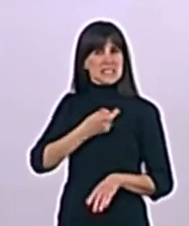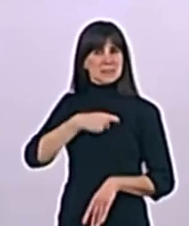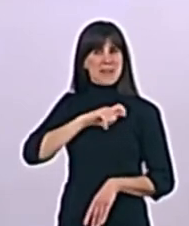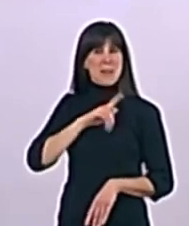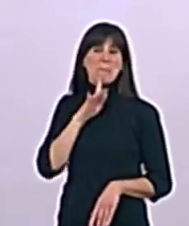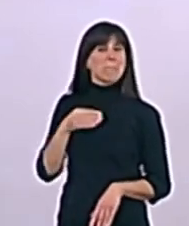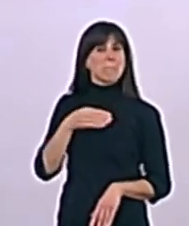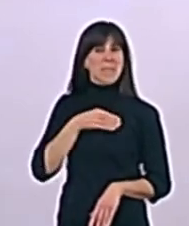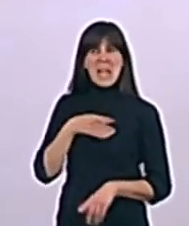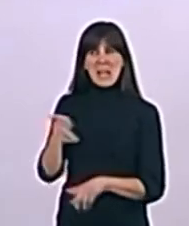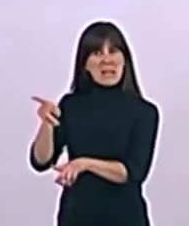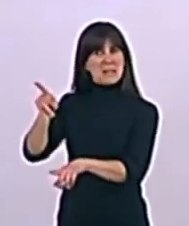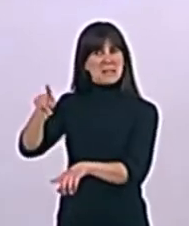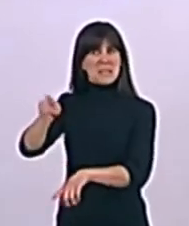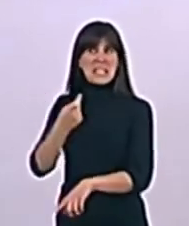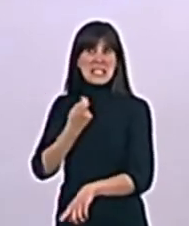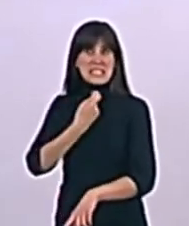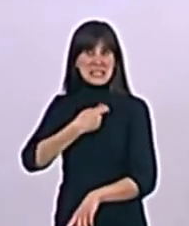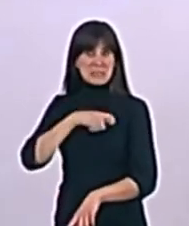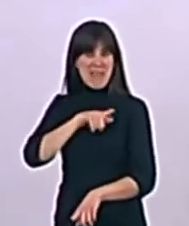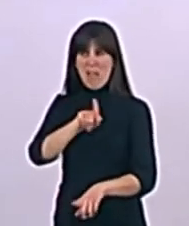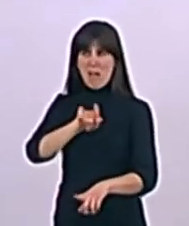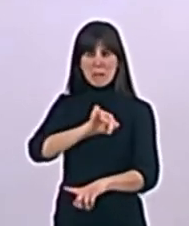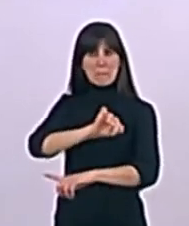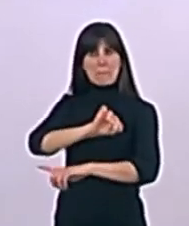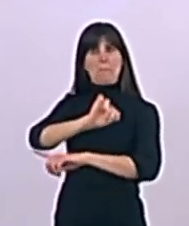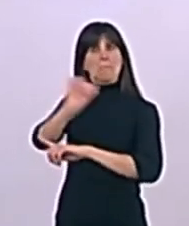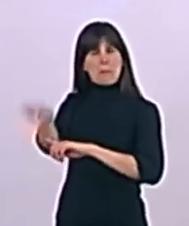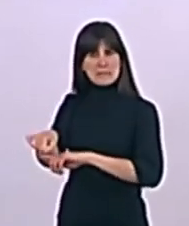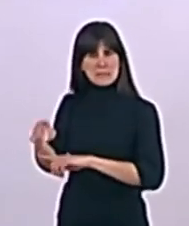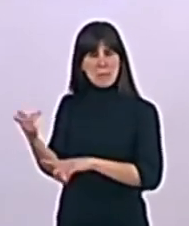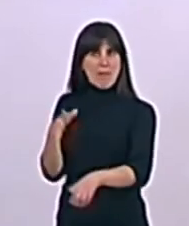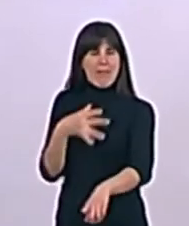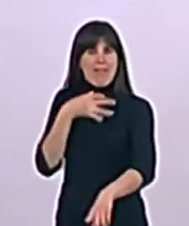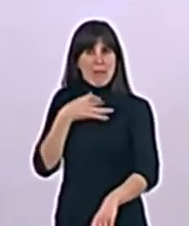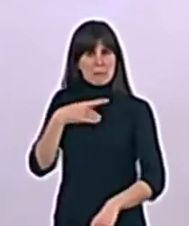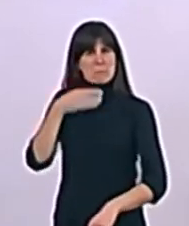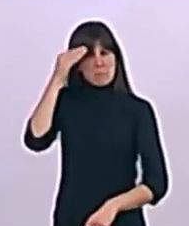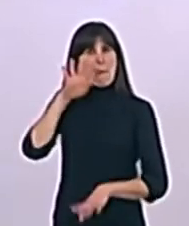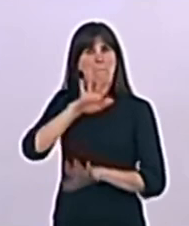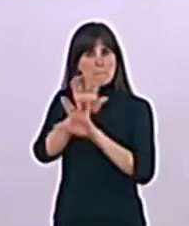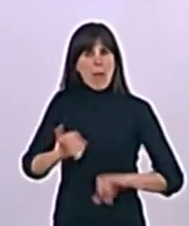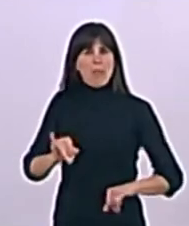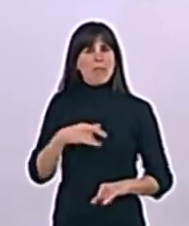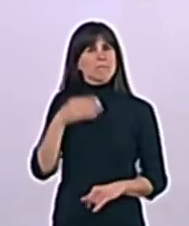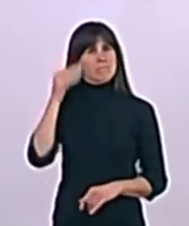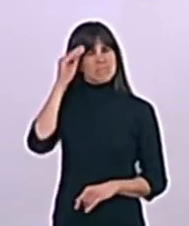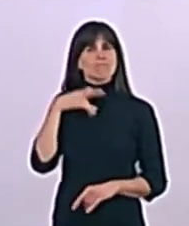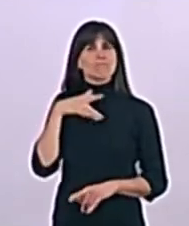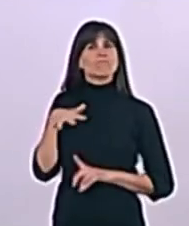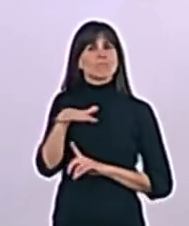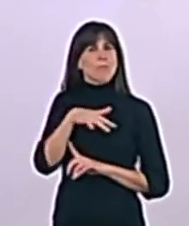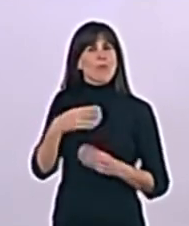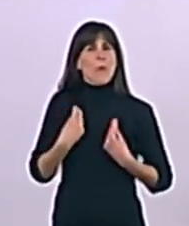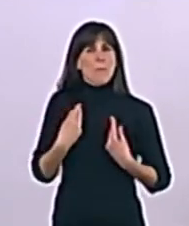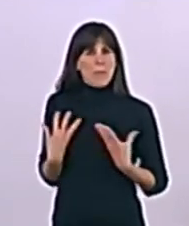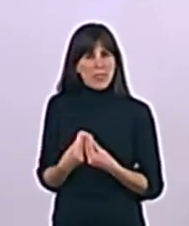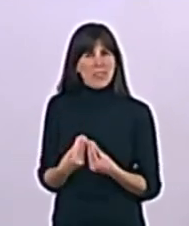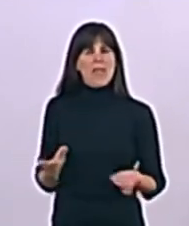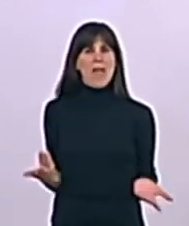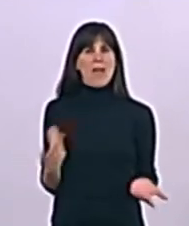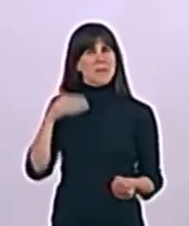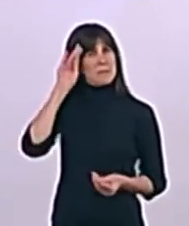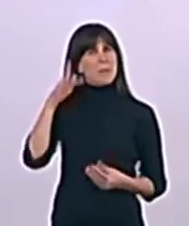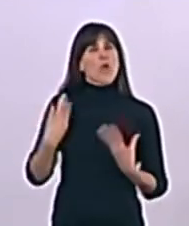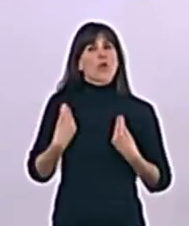España, yo creo en la paz, yo creo en la convivencia. creo que la convivencia y la concordia significa ceder de un